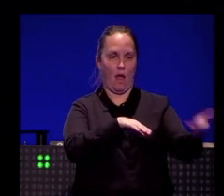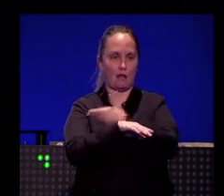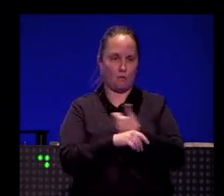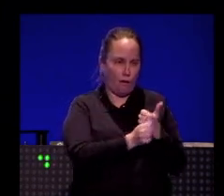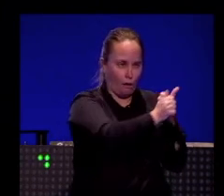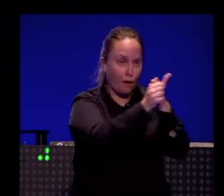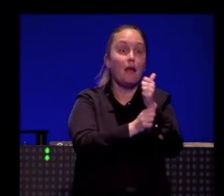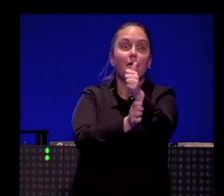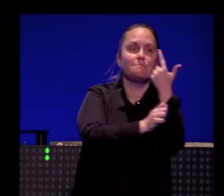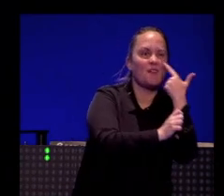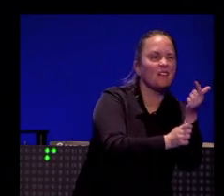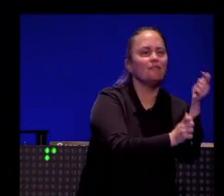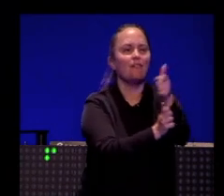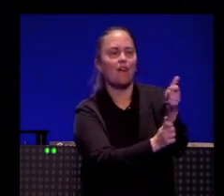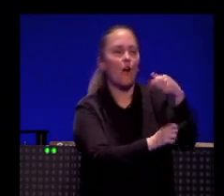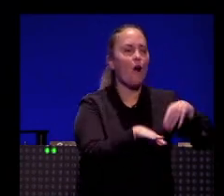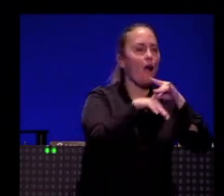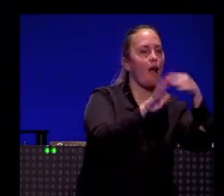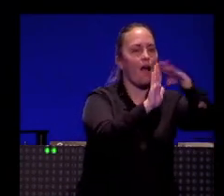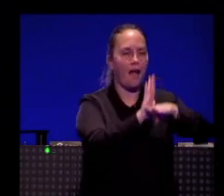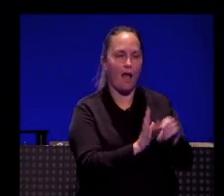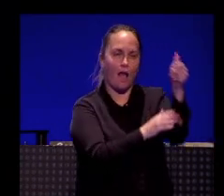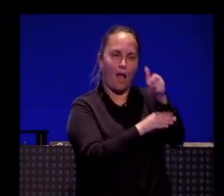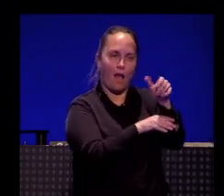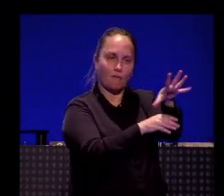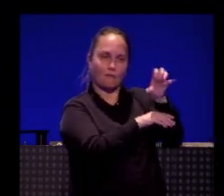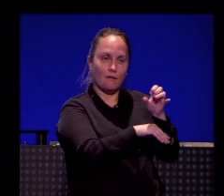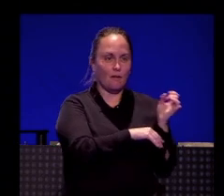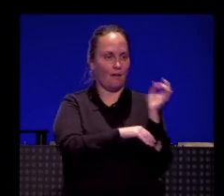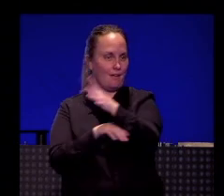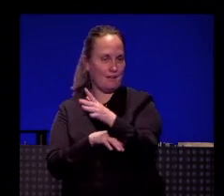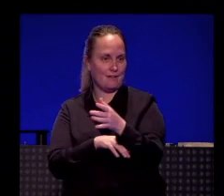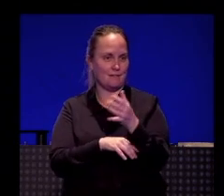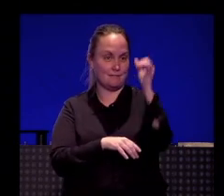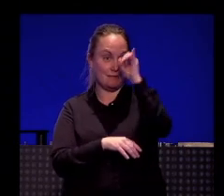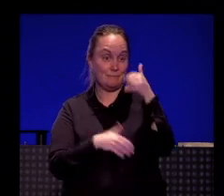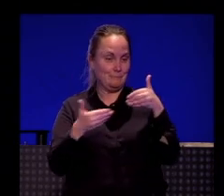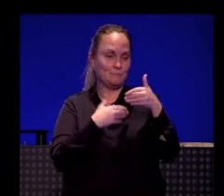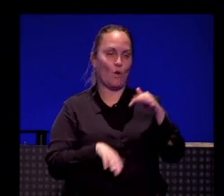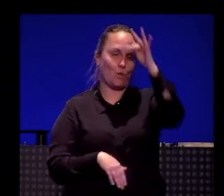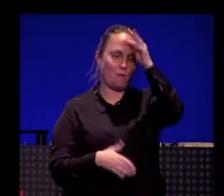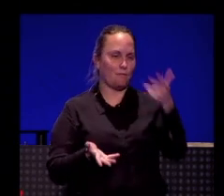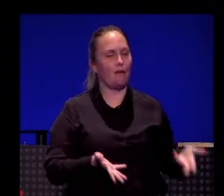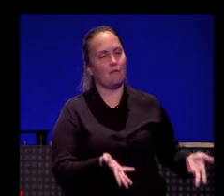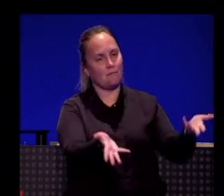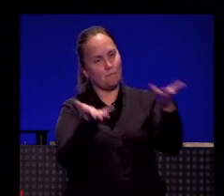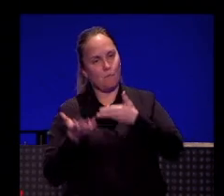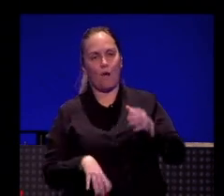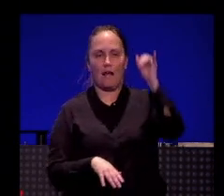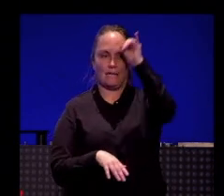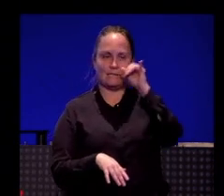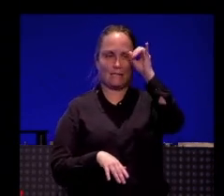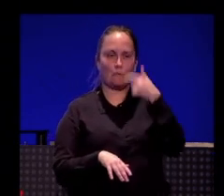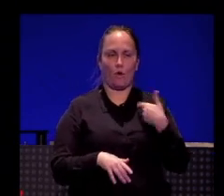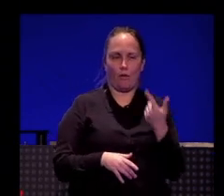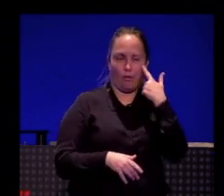persigo, oye, ¿qué tenemos hoy en Escaleta? Y este domingo os invito a que nos sigáis en Instagram, porque estaré por ahí